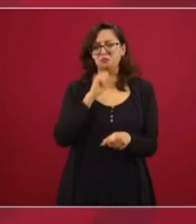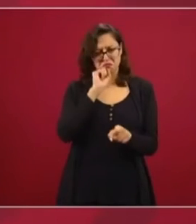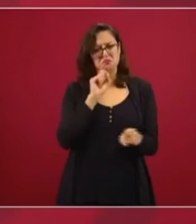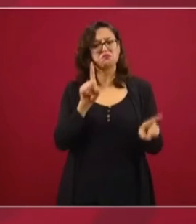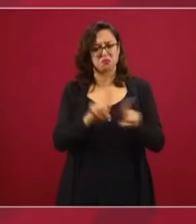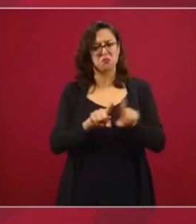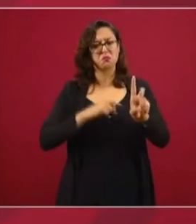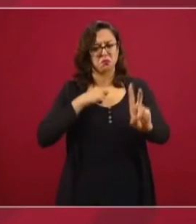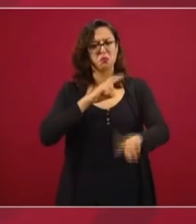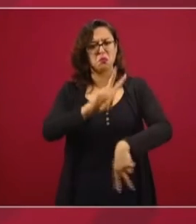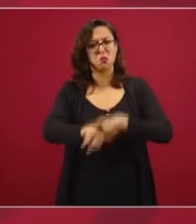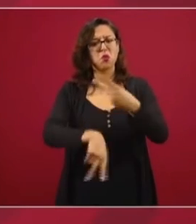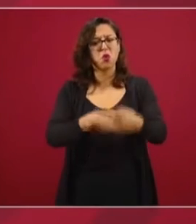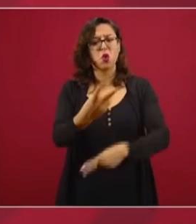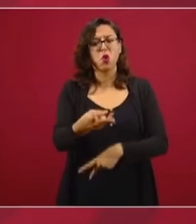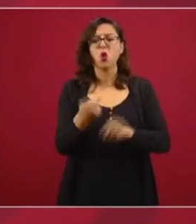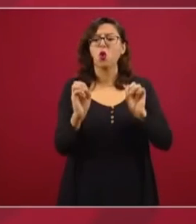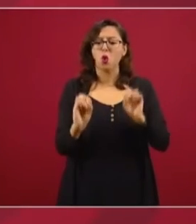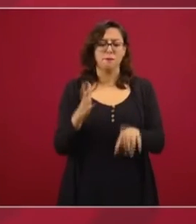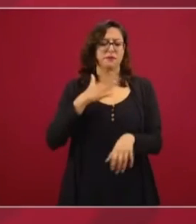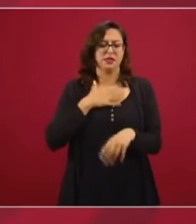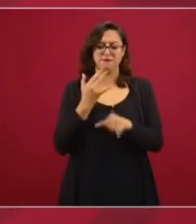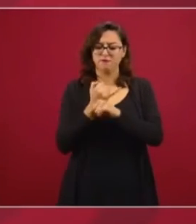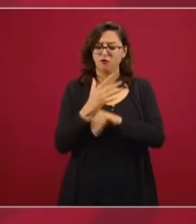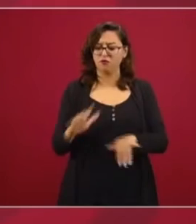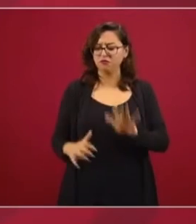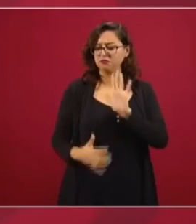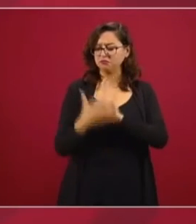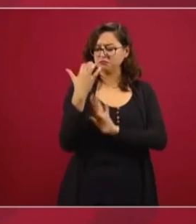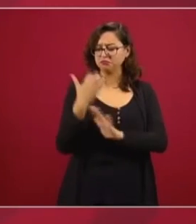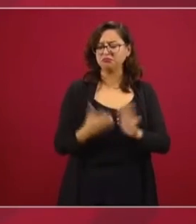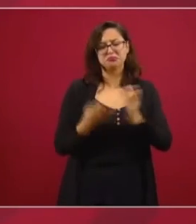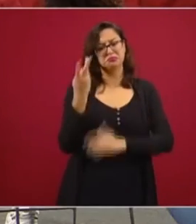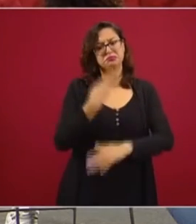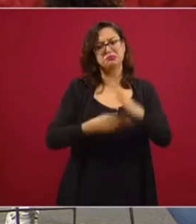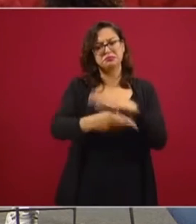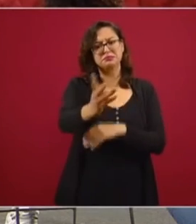el informe que me soliciten.